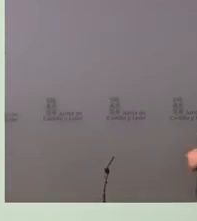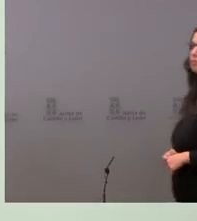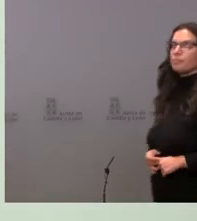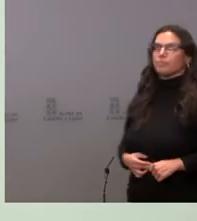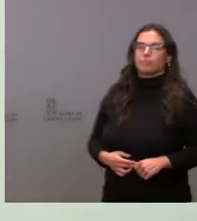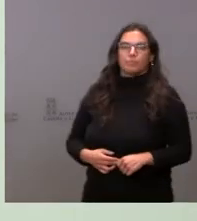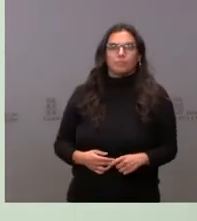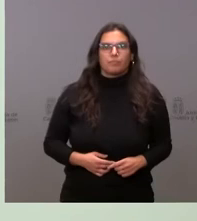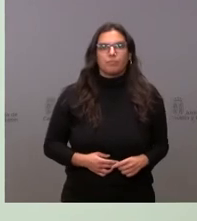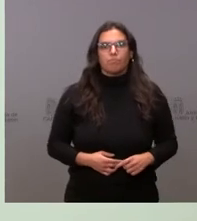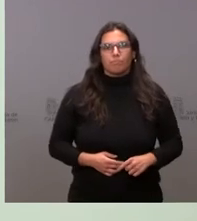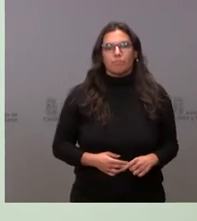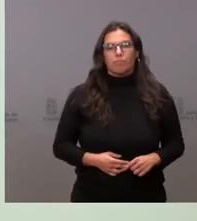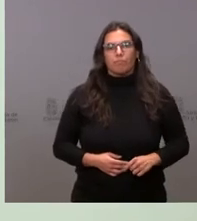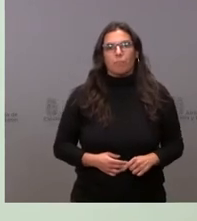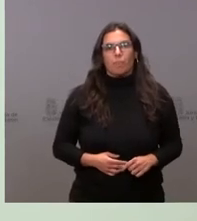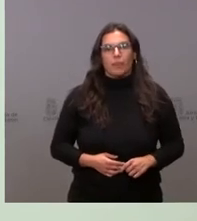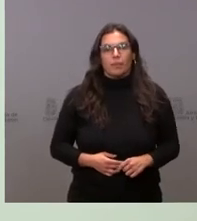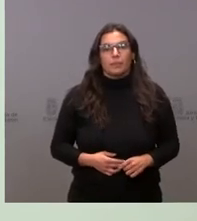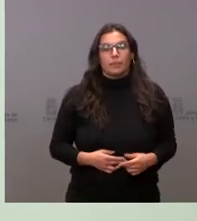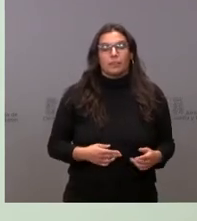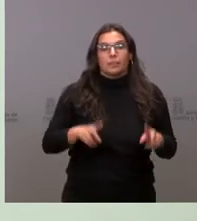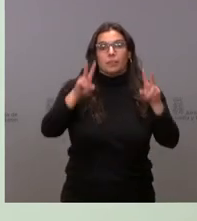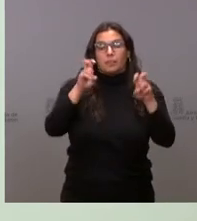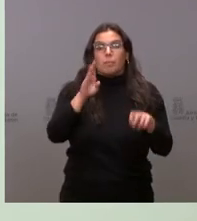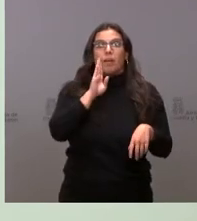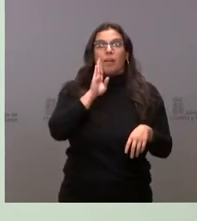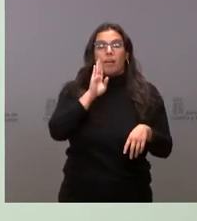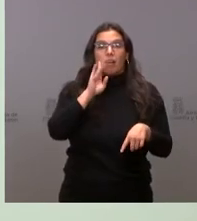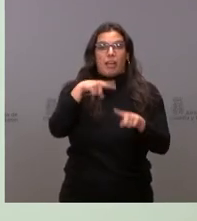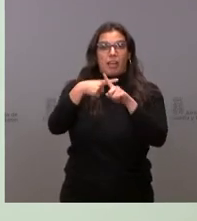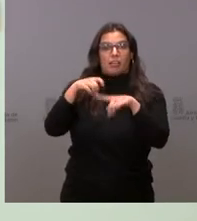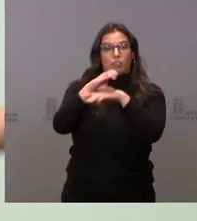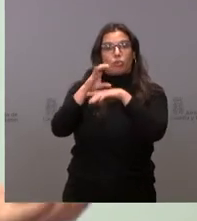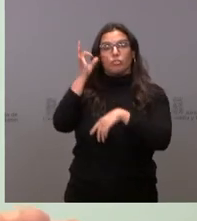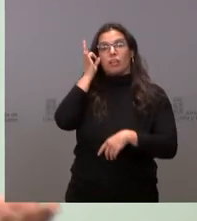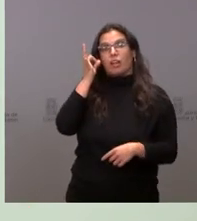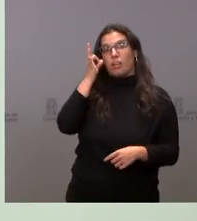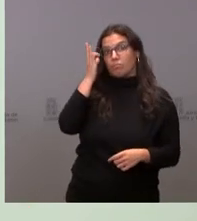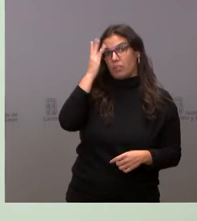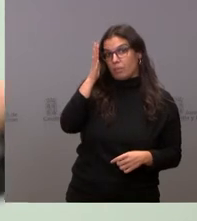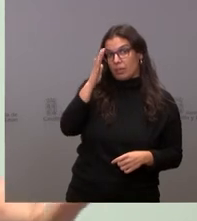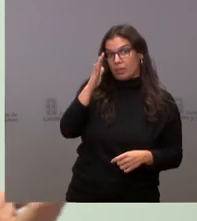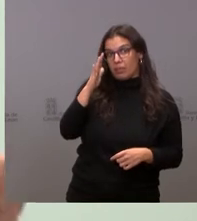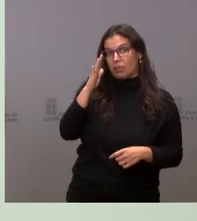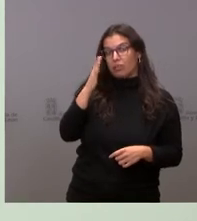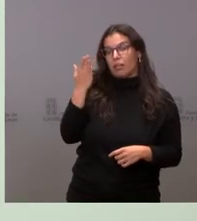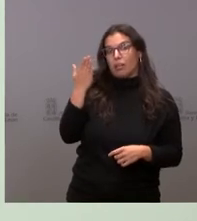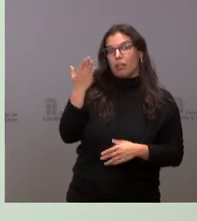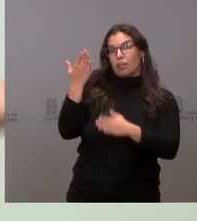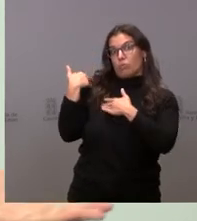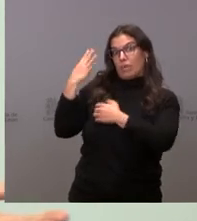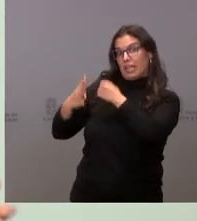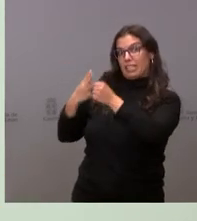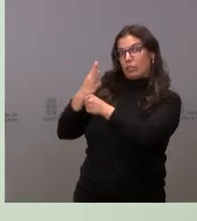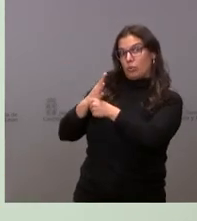Respecto de la otra consejera, que me imagino que se refería usted a la anterior consejera de la anterior legislatura con